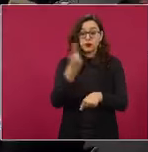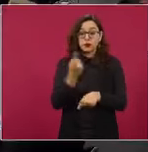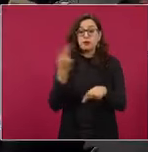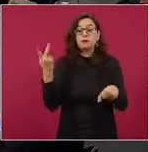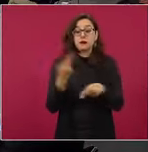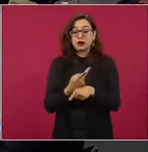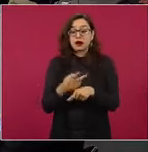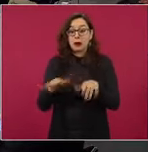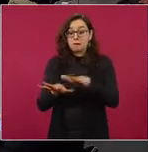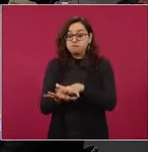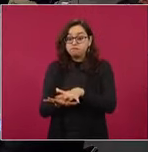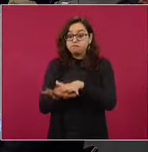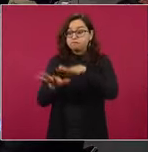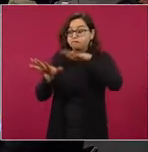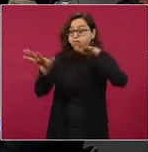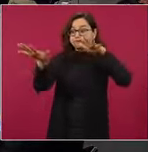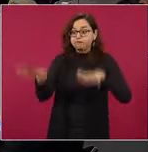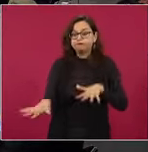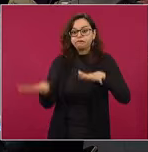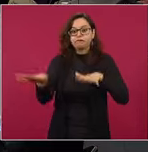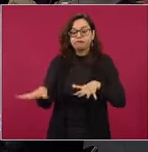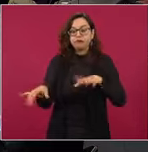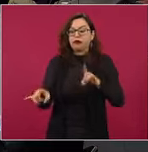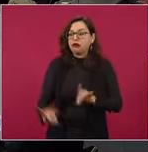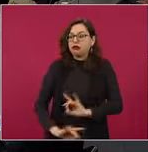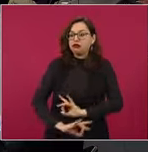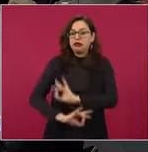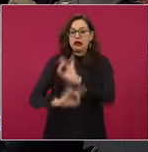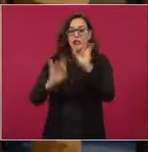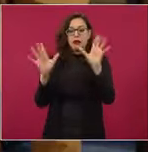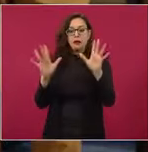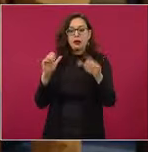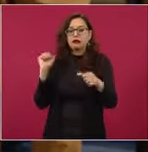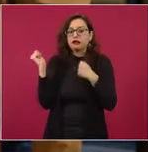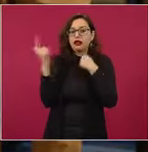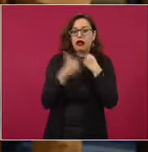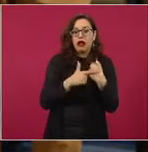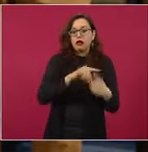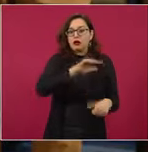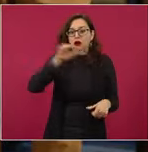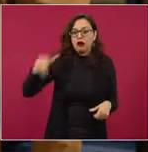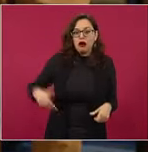se quedan atrapados,